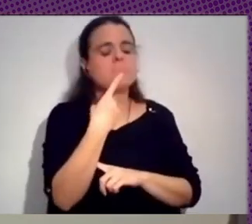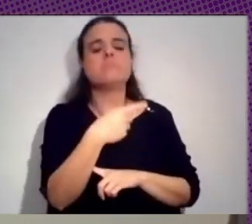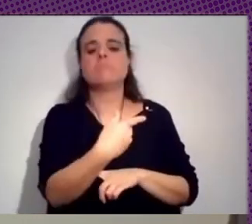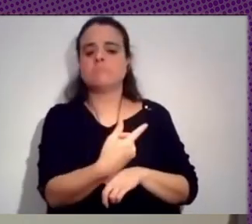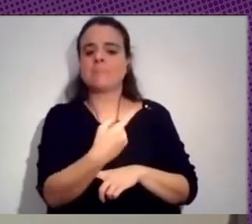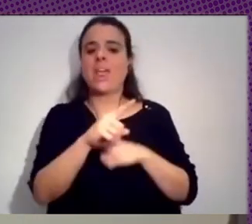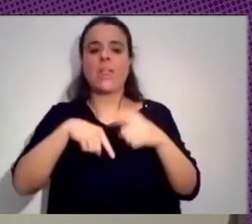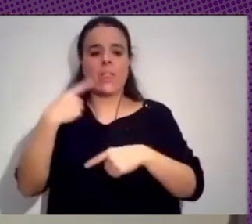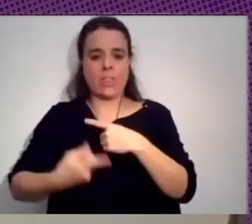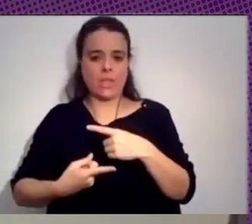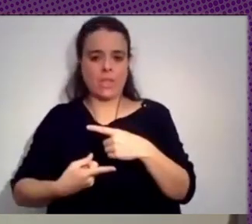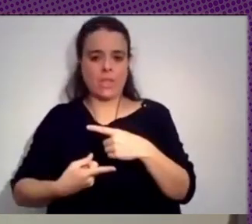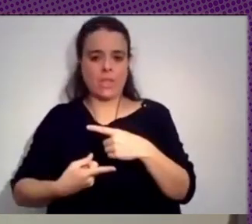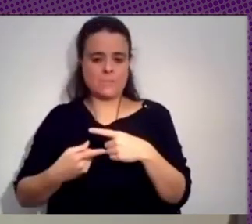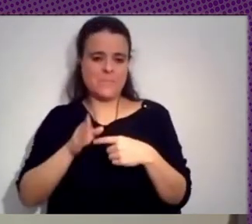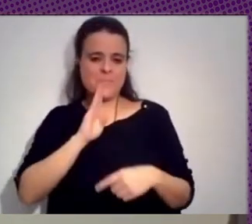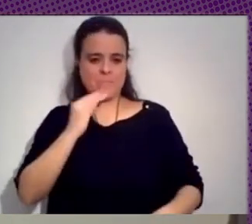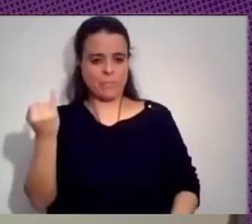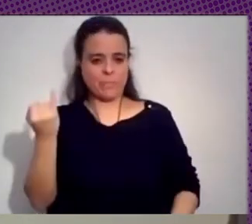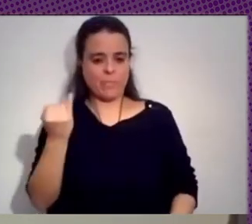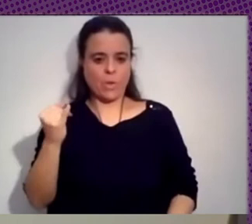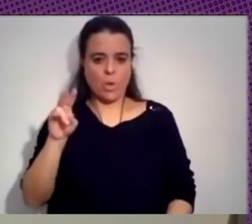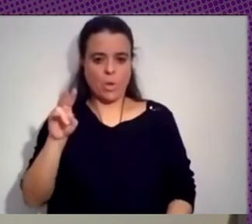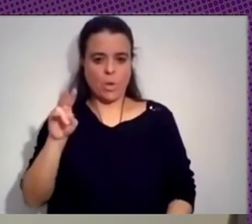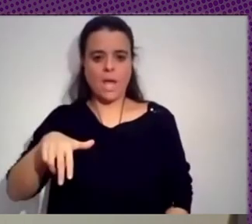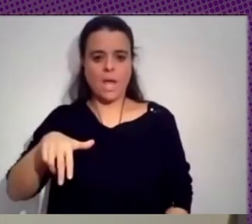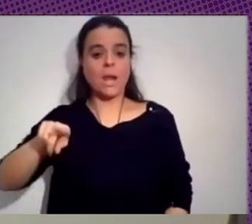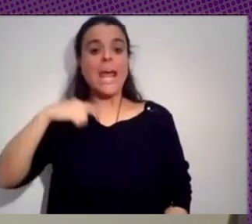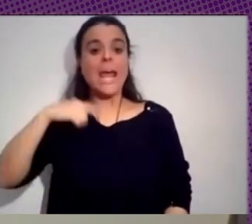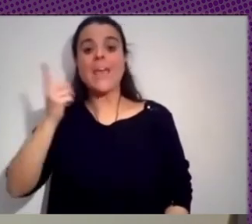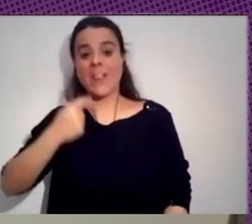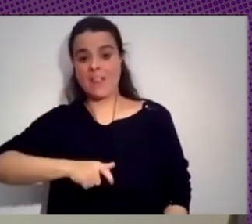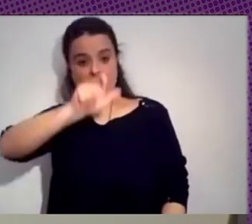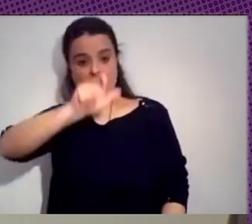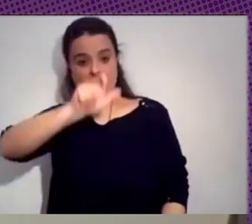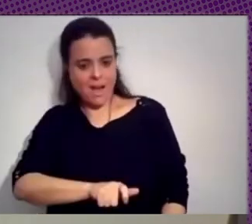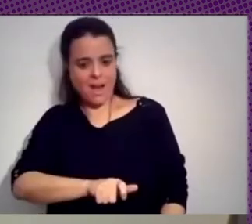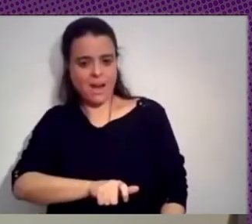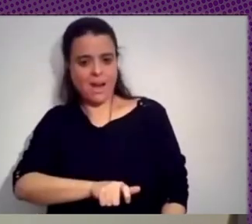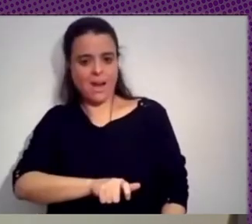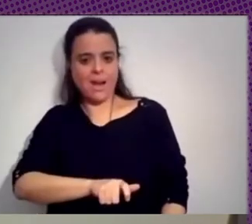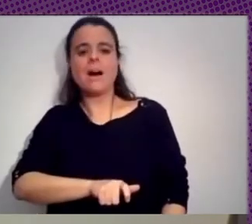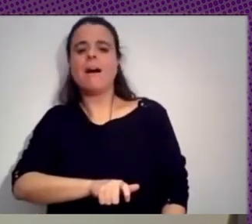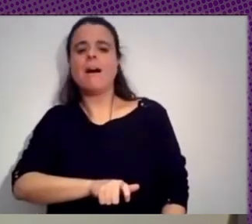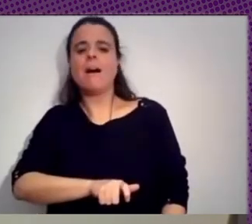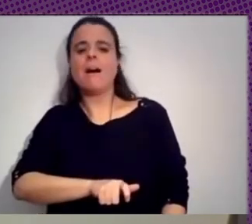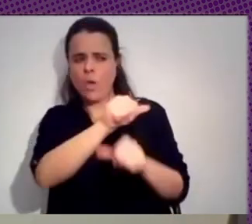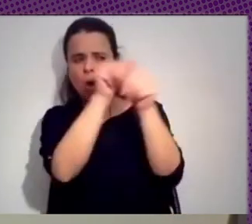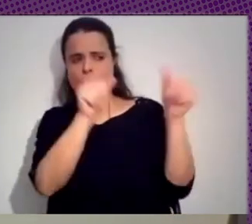que ha hecho Julián de identificar un actor que es el mismo que hizo una campaña de